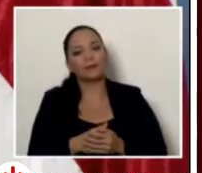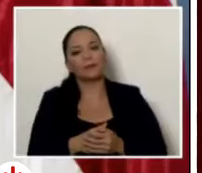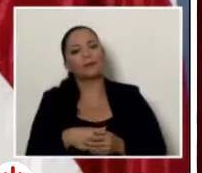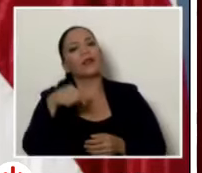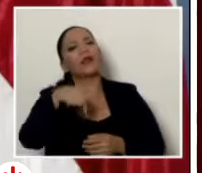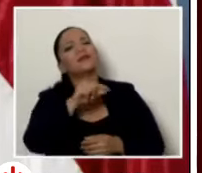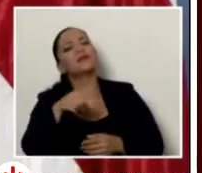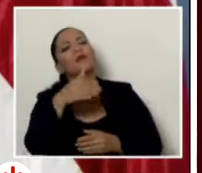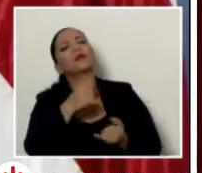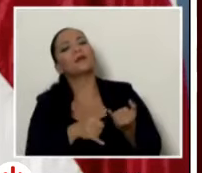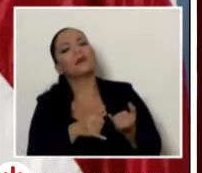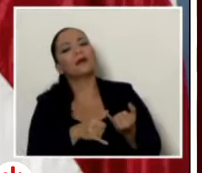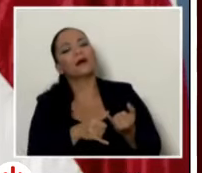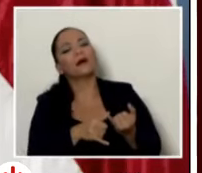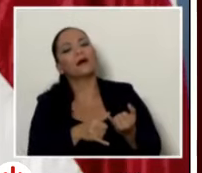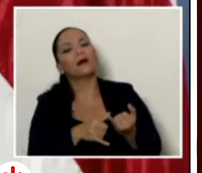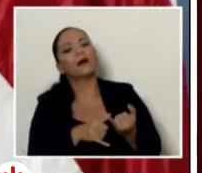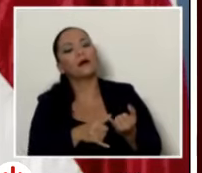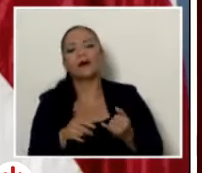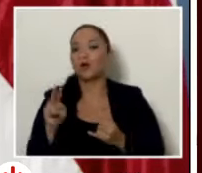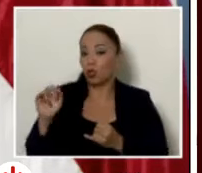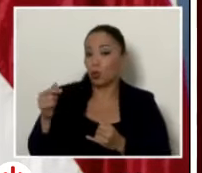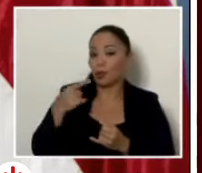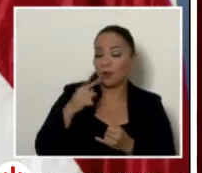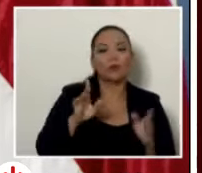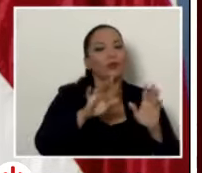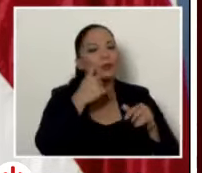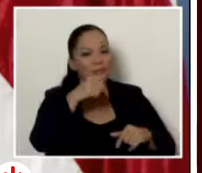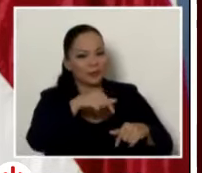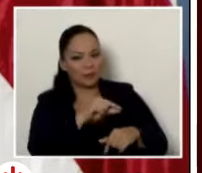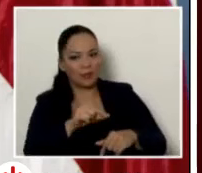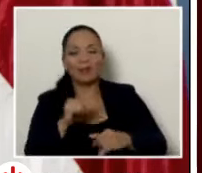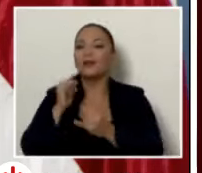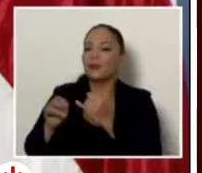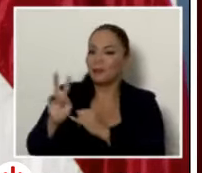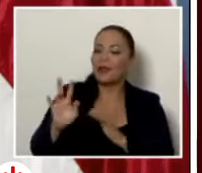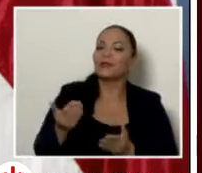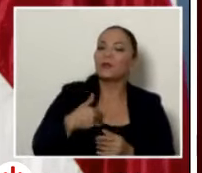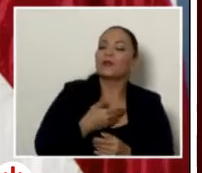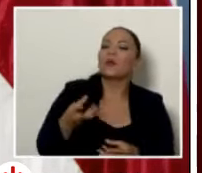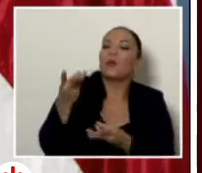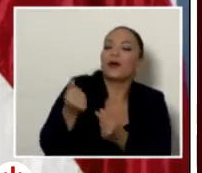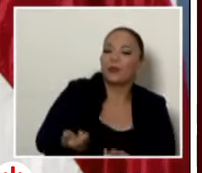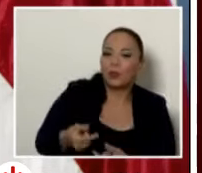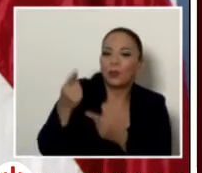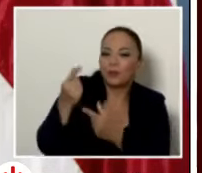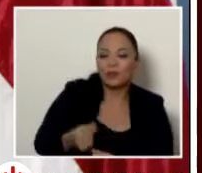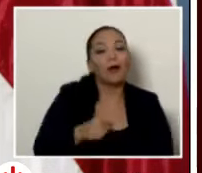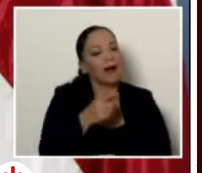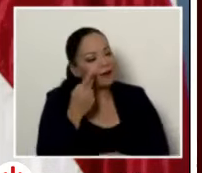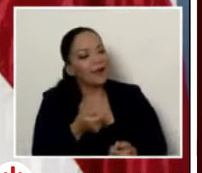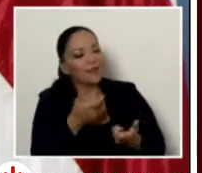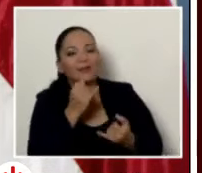la semana pasada don Nogui dijo que iba a llegar no dijo esta semana termina el viernes señor presidente pero bueno por cuánto va a ser ese presupuesto extraordinario termina el viernes pues